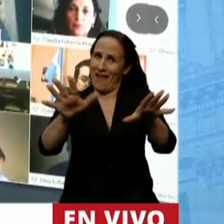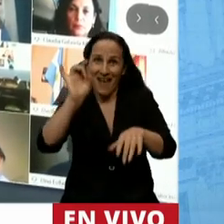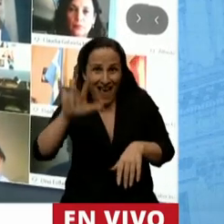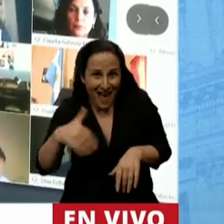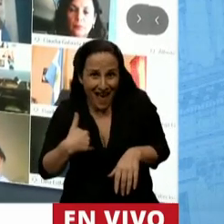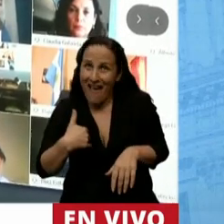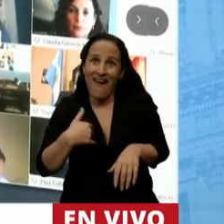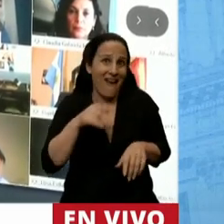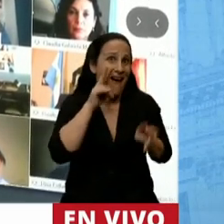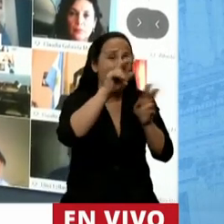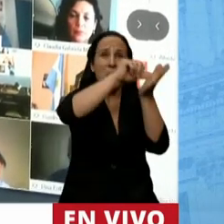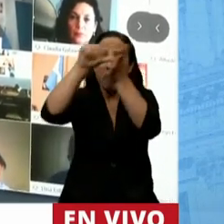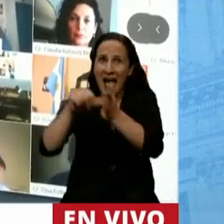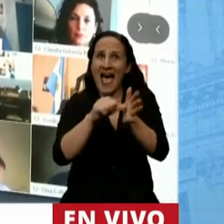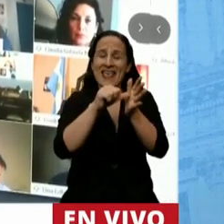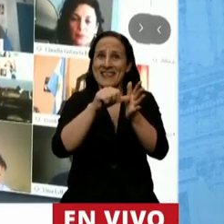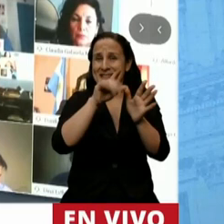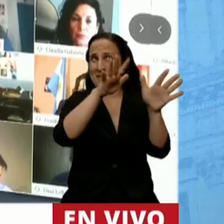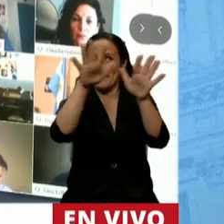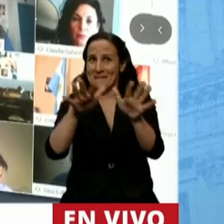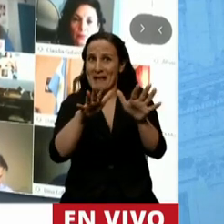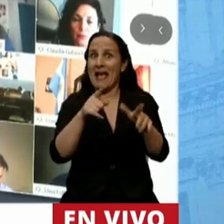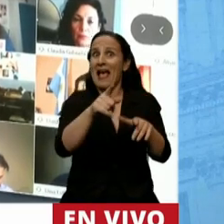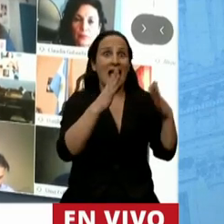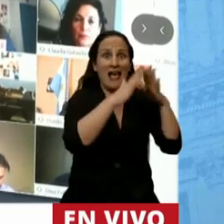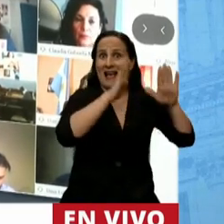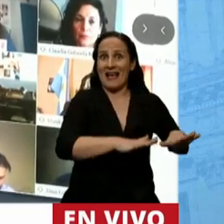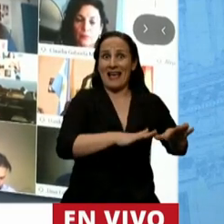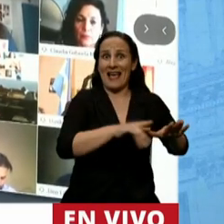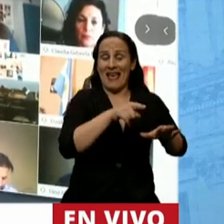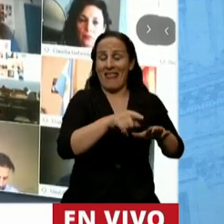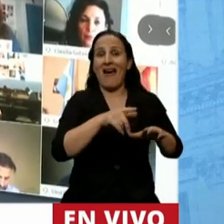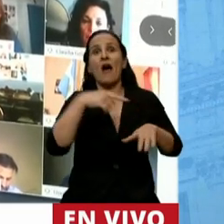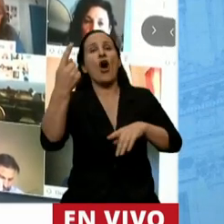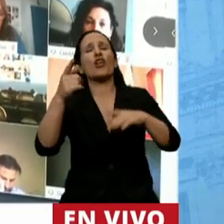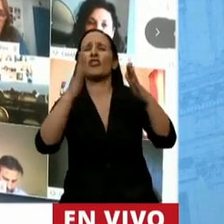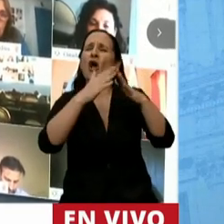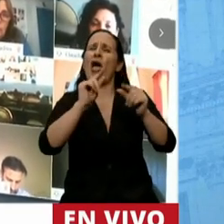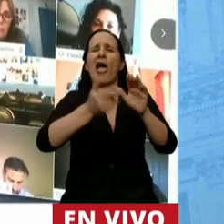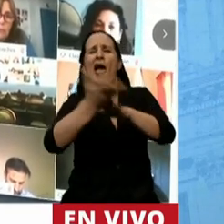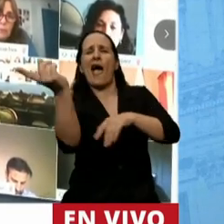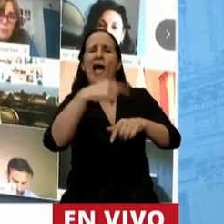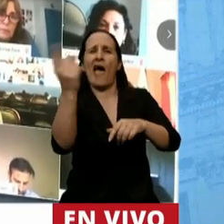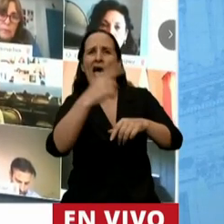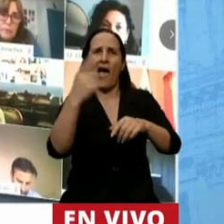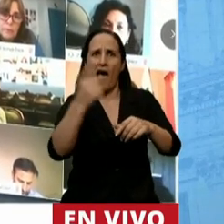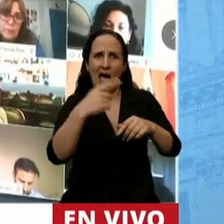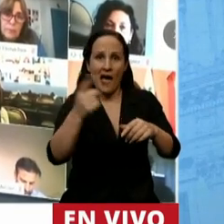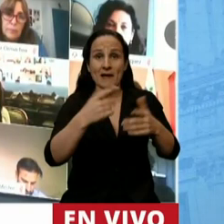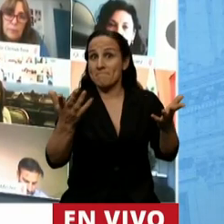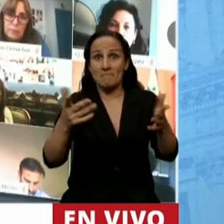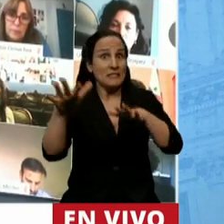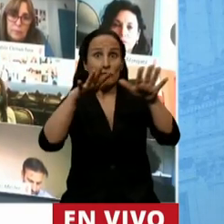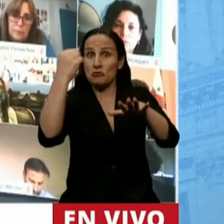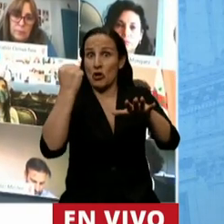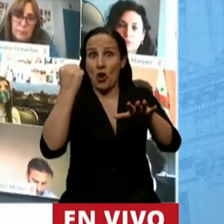países que han aplicado medidas de aislamiento laxas tienen prácticamente la misma caída de producto